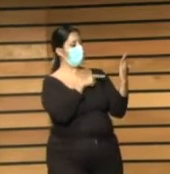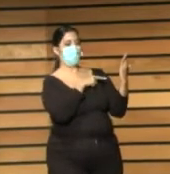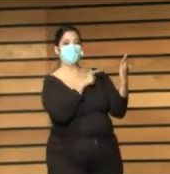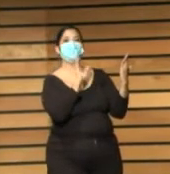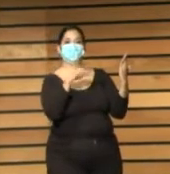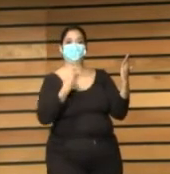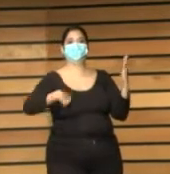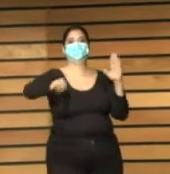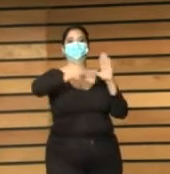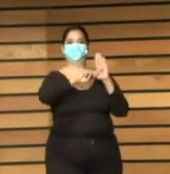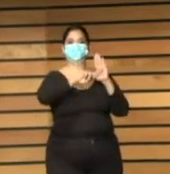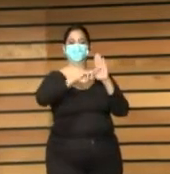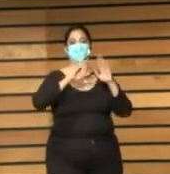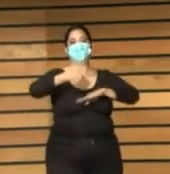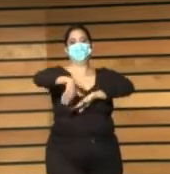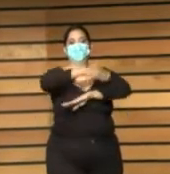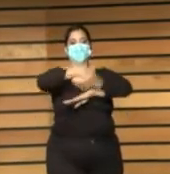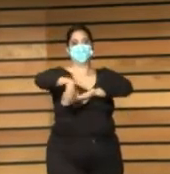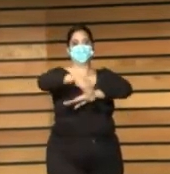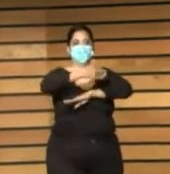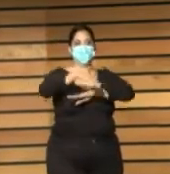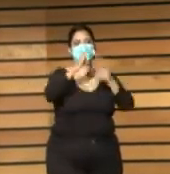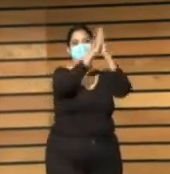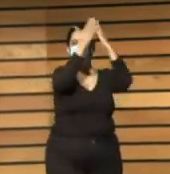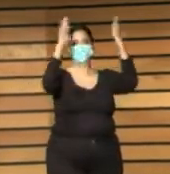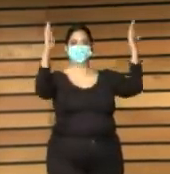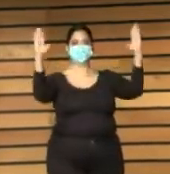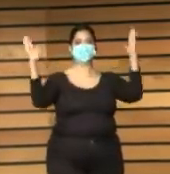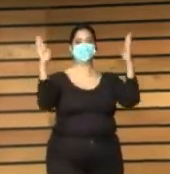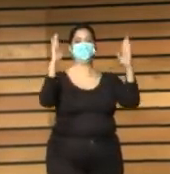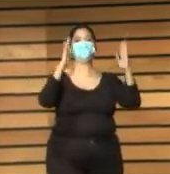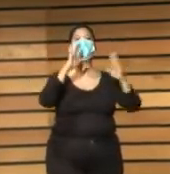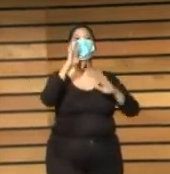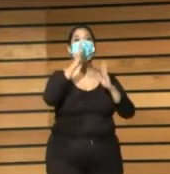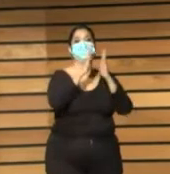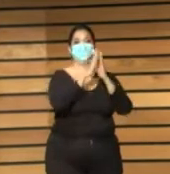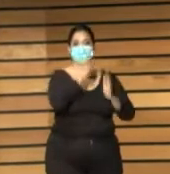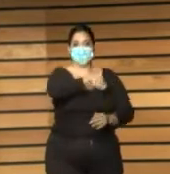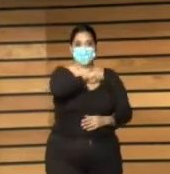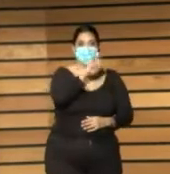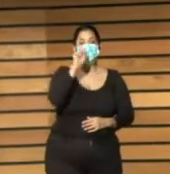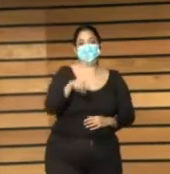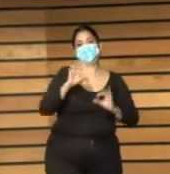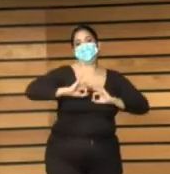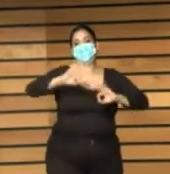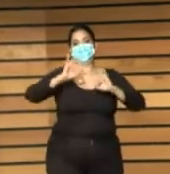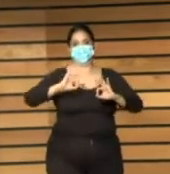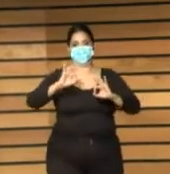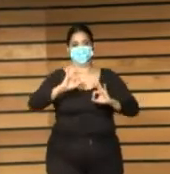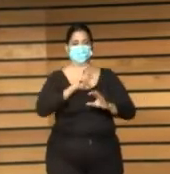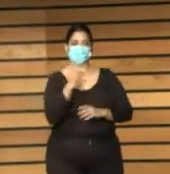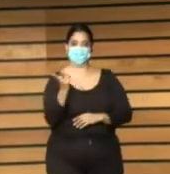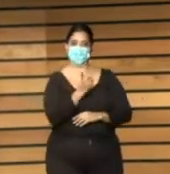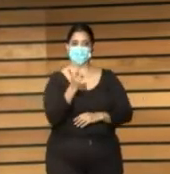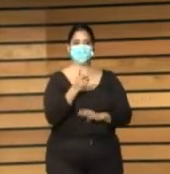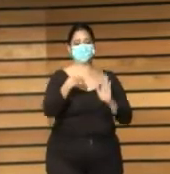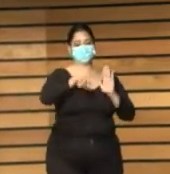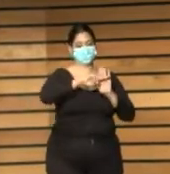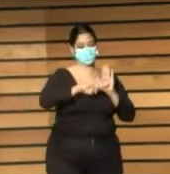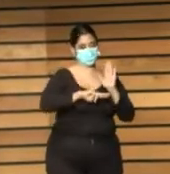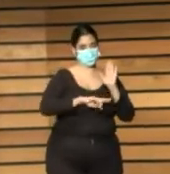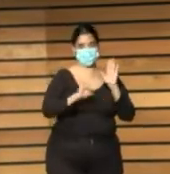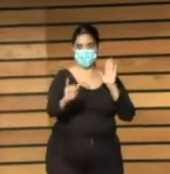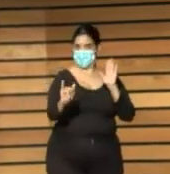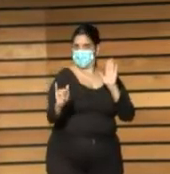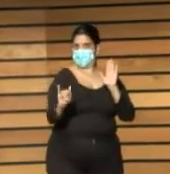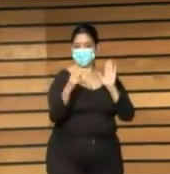españolas y a su vez se exportan para el mapa de bibliotecas especializadas. Es decir, existe un solo directorio de bibliotecas españolas,